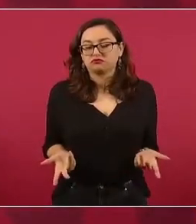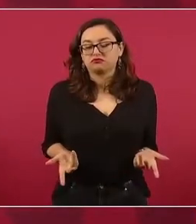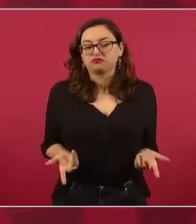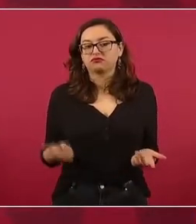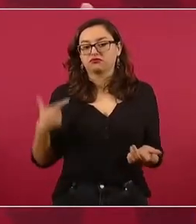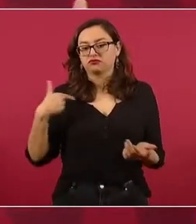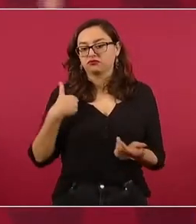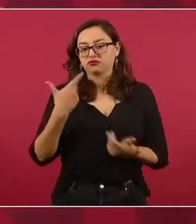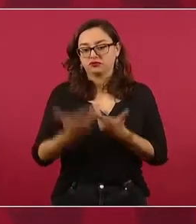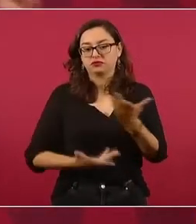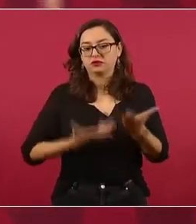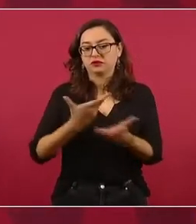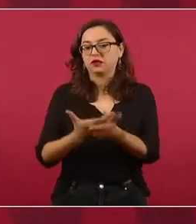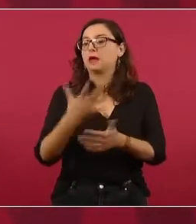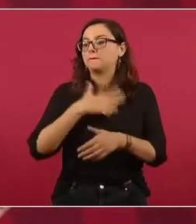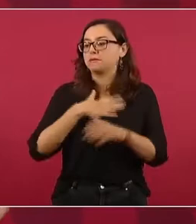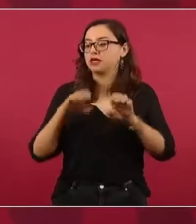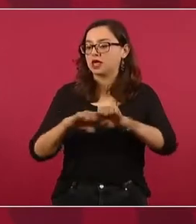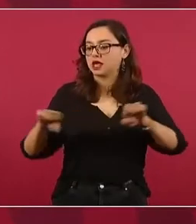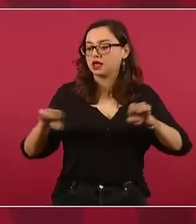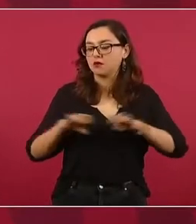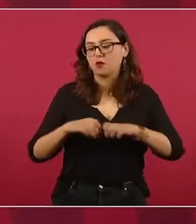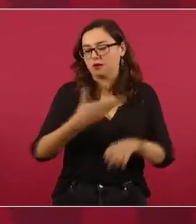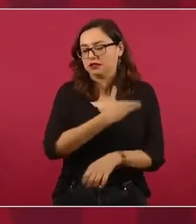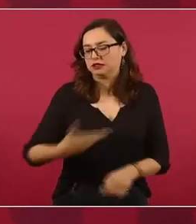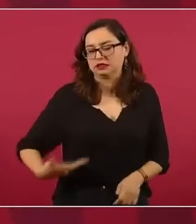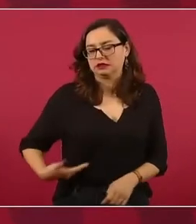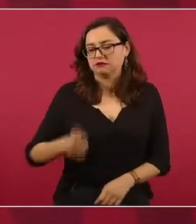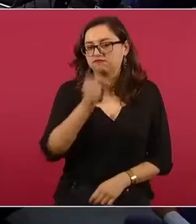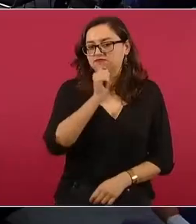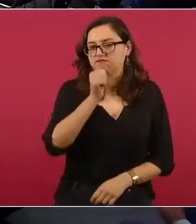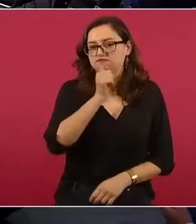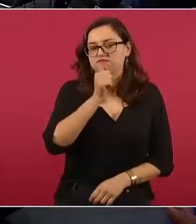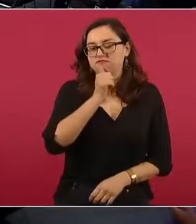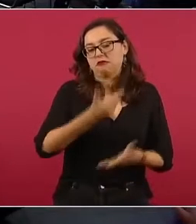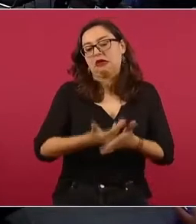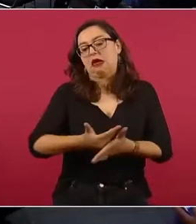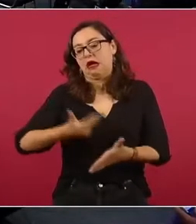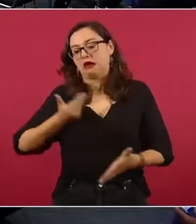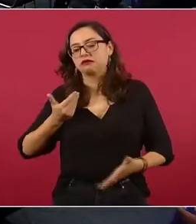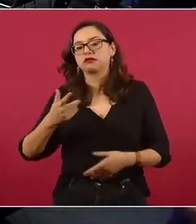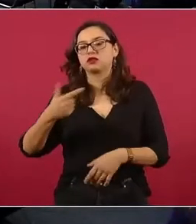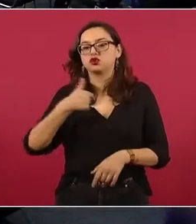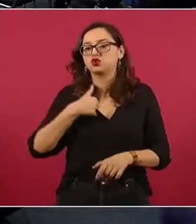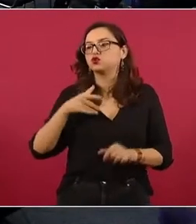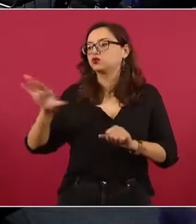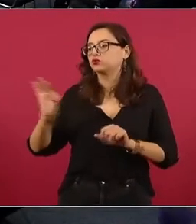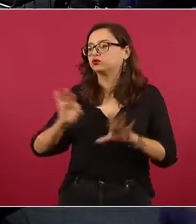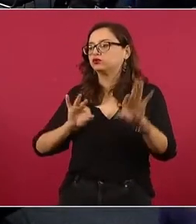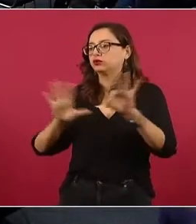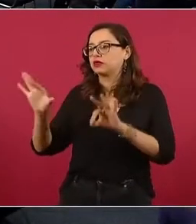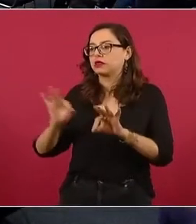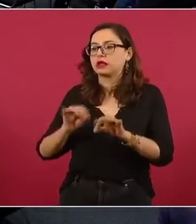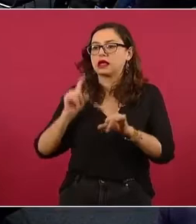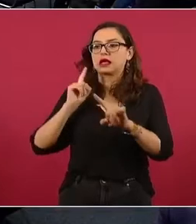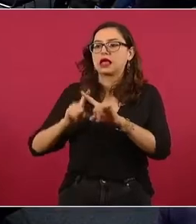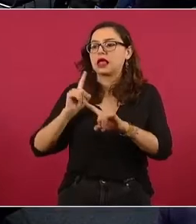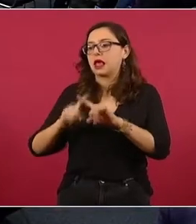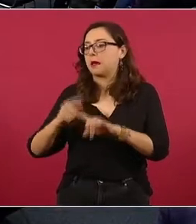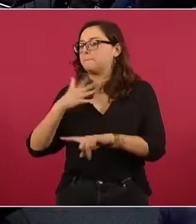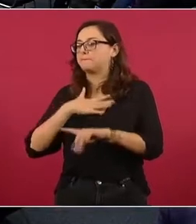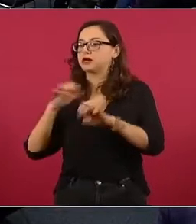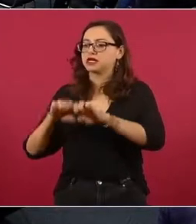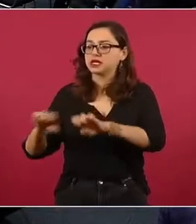en el gabinete y lo tenía yo que hacer porque